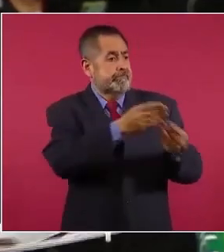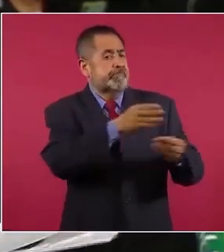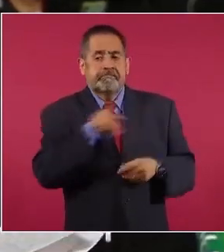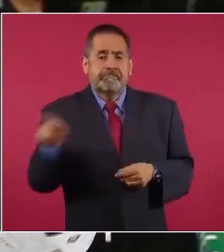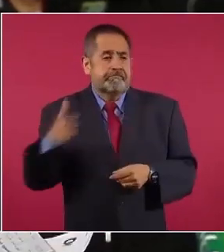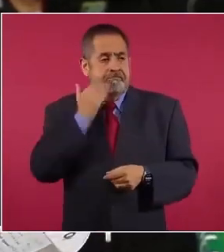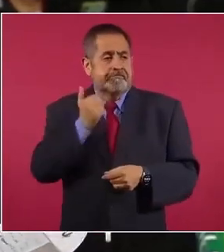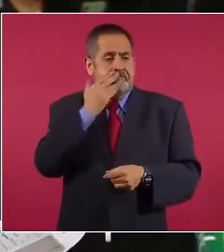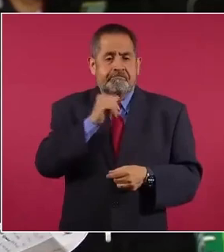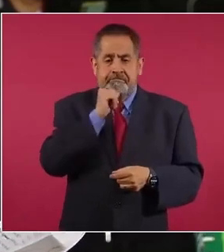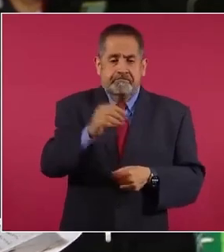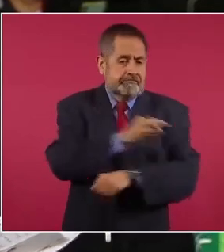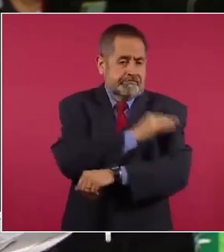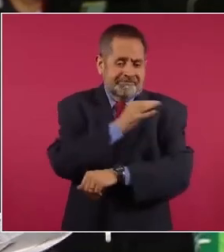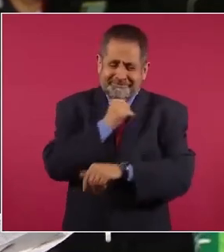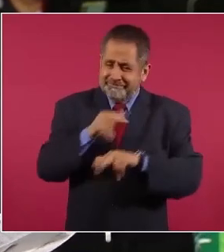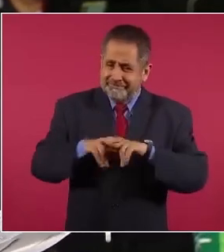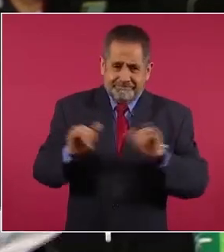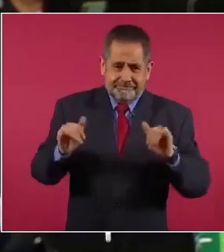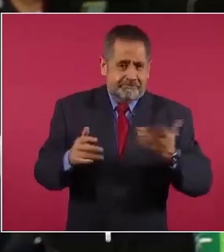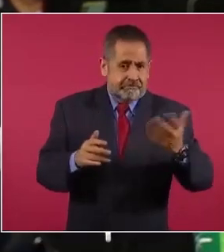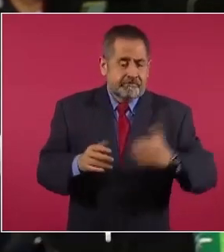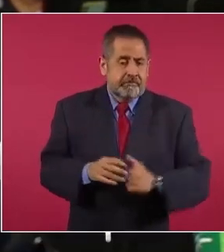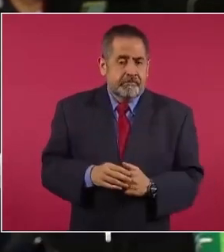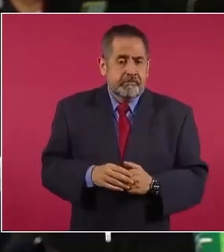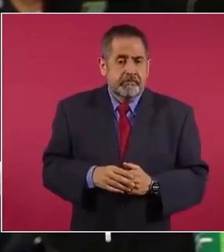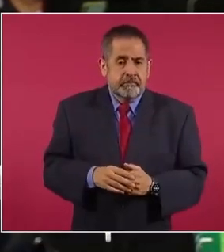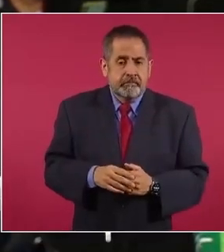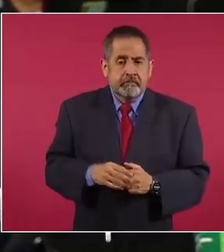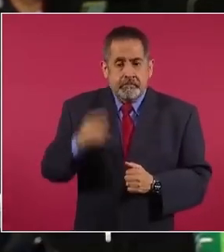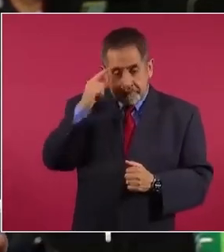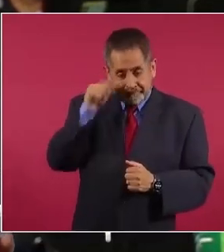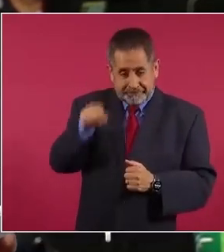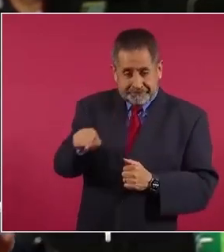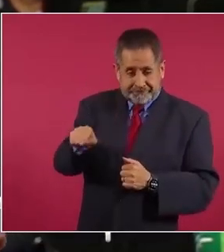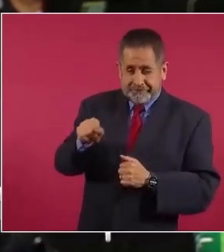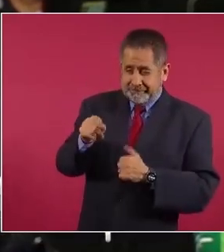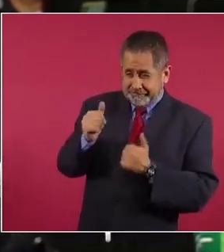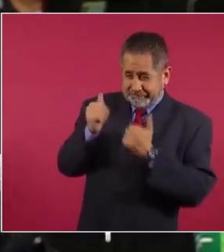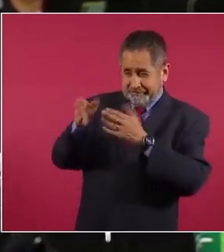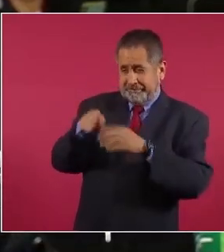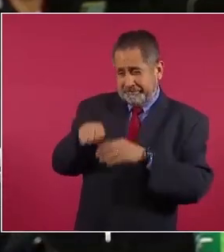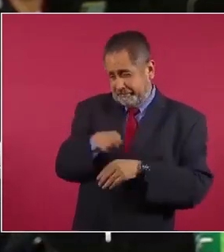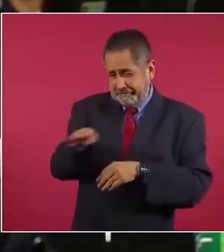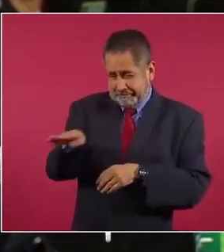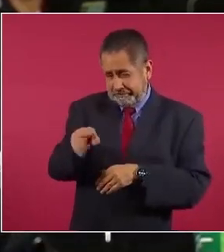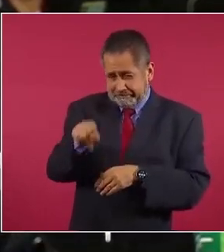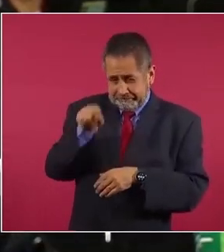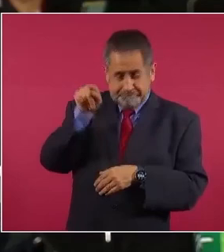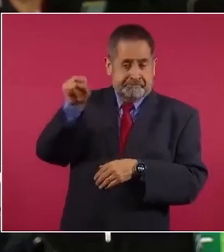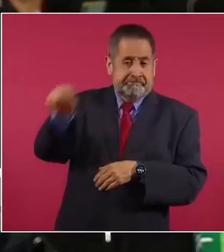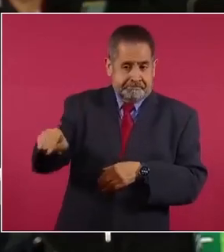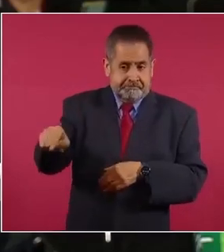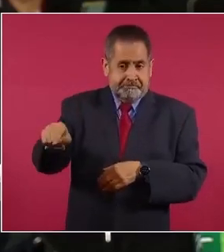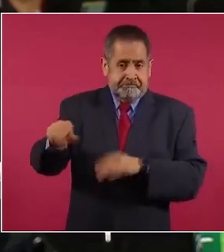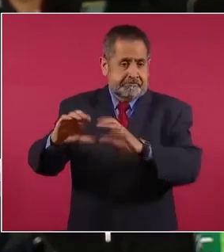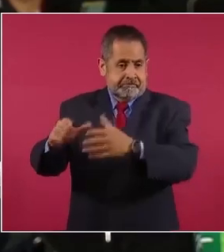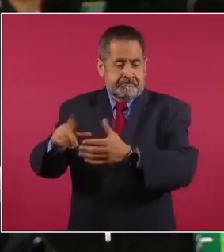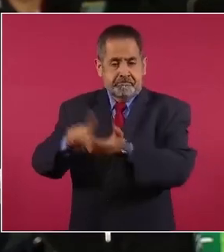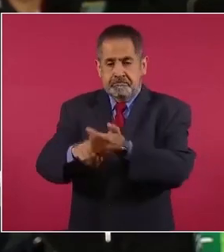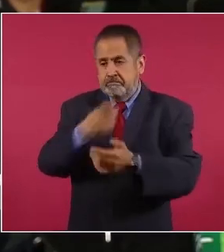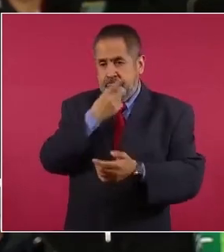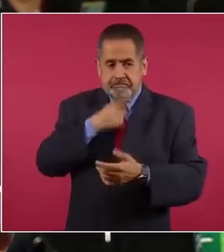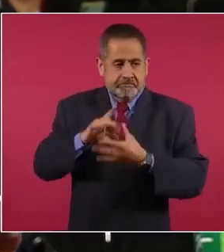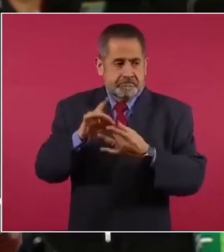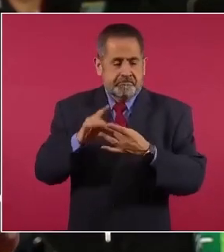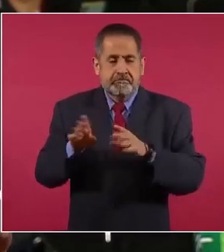familias a su gente y no no ha llegado para llegar aquí de acuerdo a lo que me describen